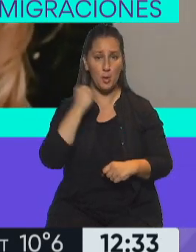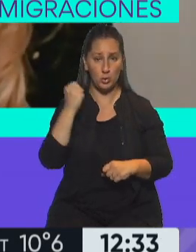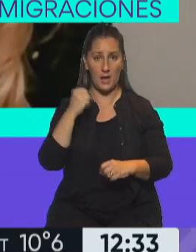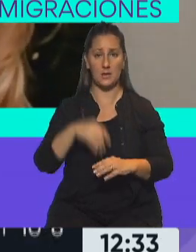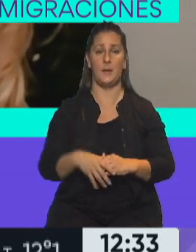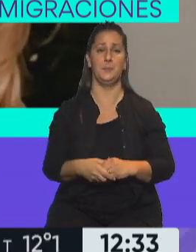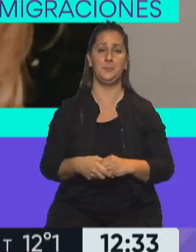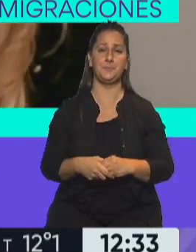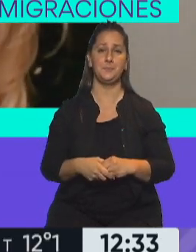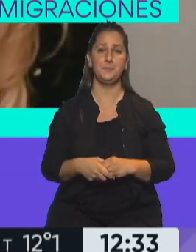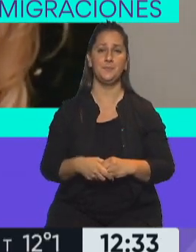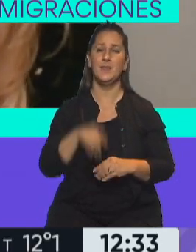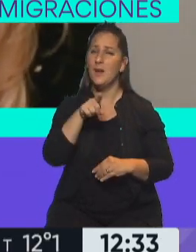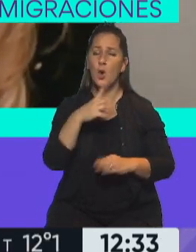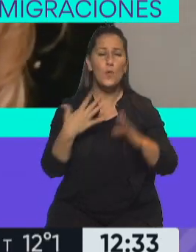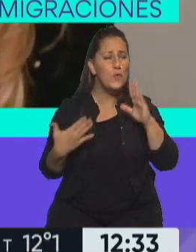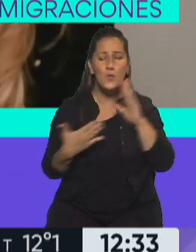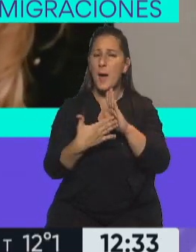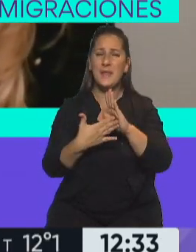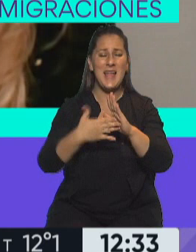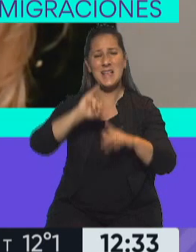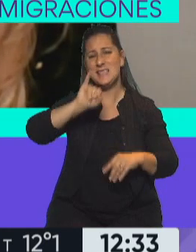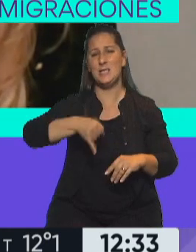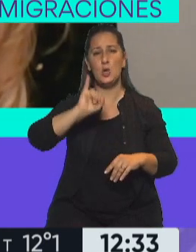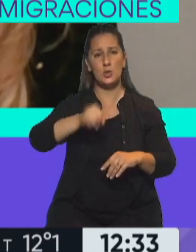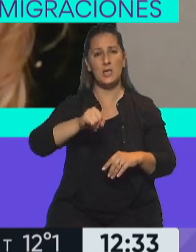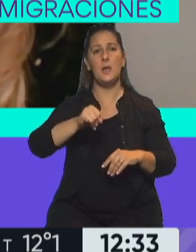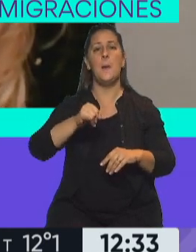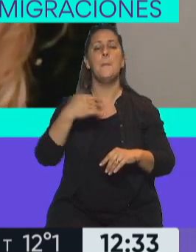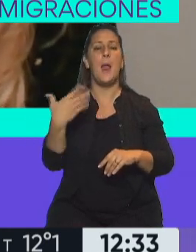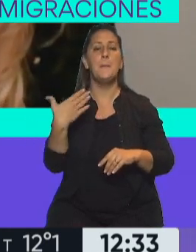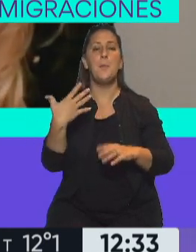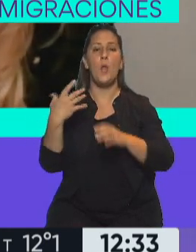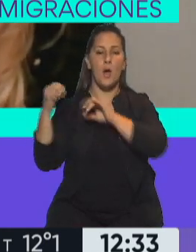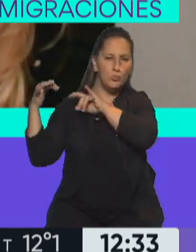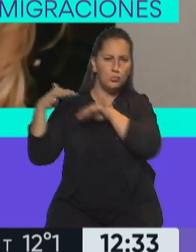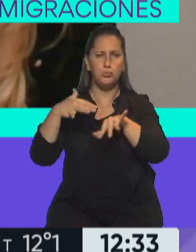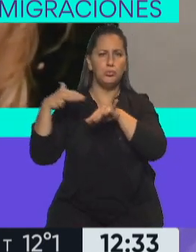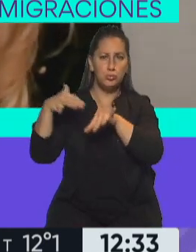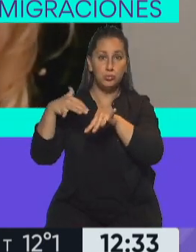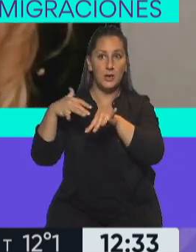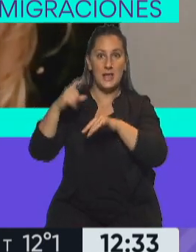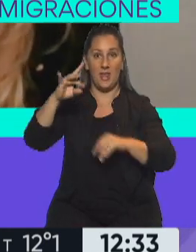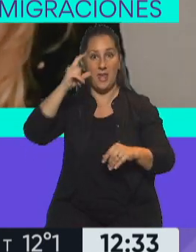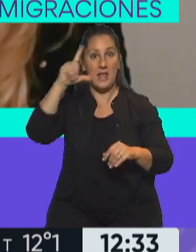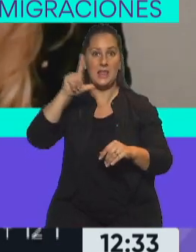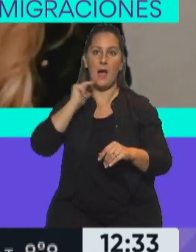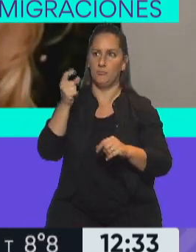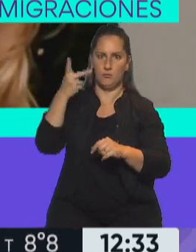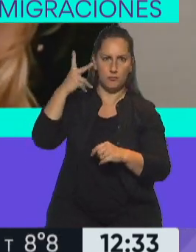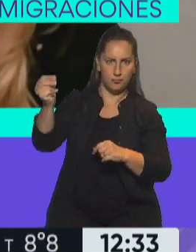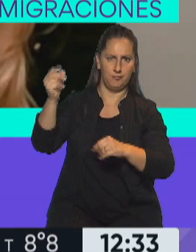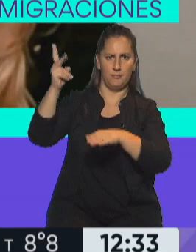es elemental, fundamental, para poder contener el ingreso de la cepa de Delta,